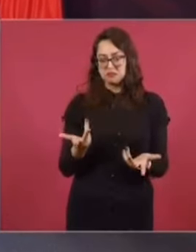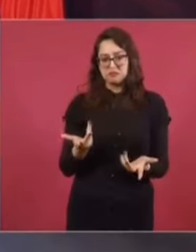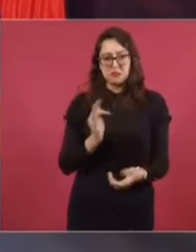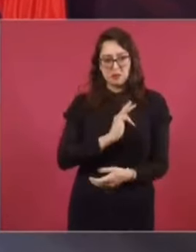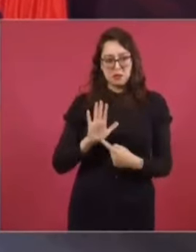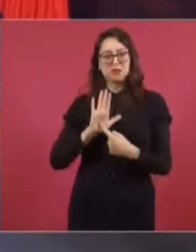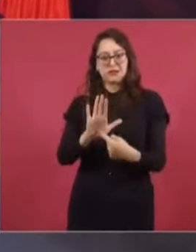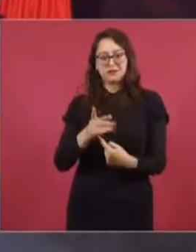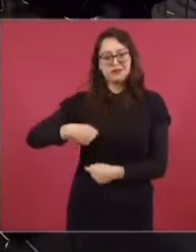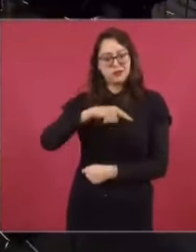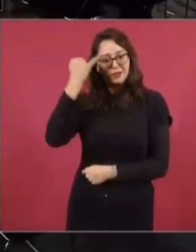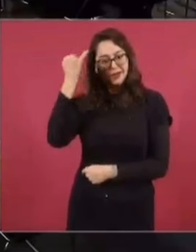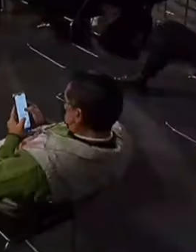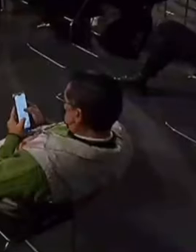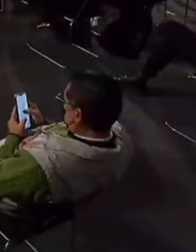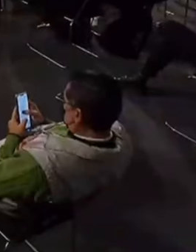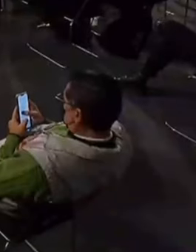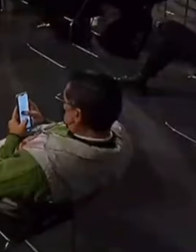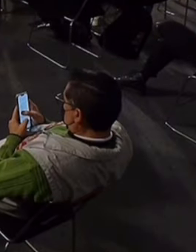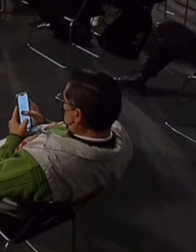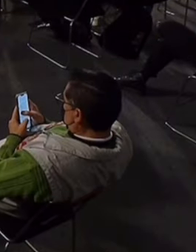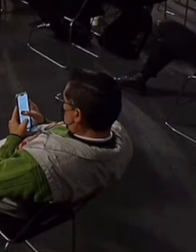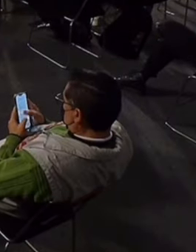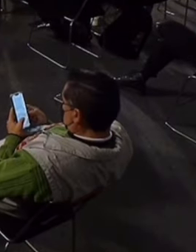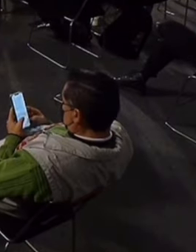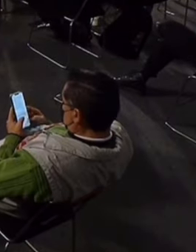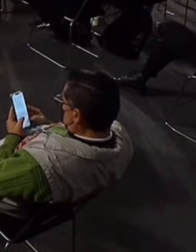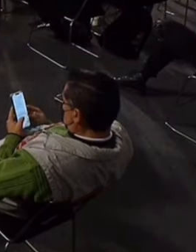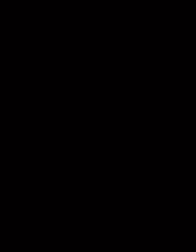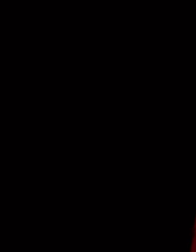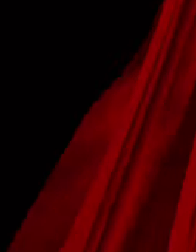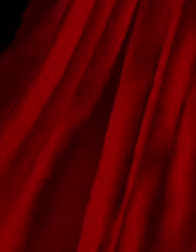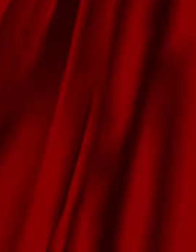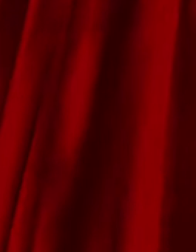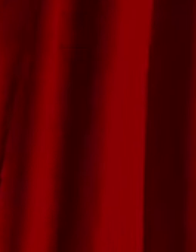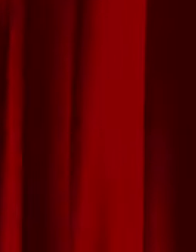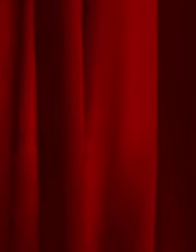funciona. Sí ha ayudado a la economía popular lo del gas bienestar.